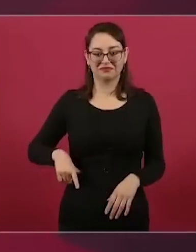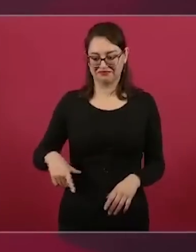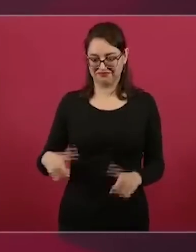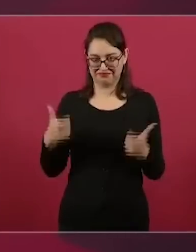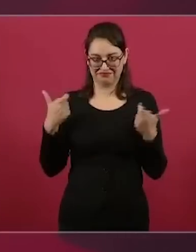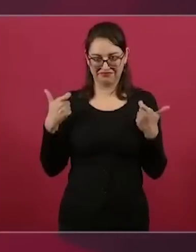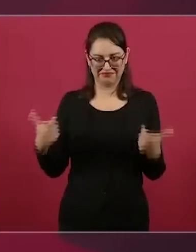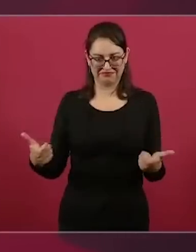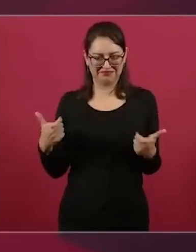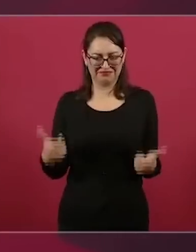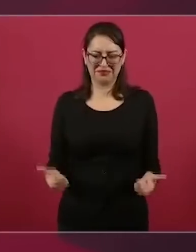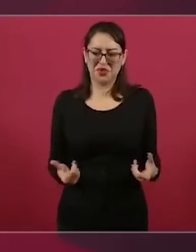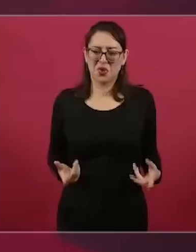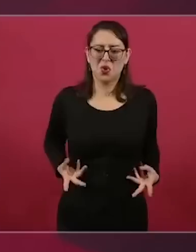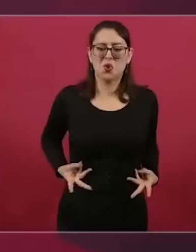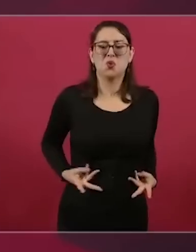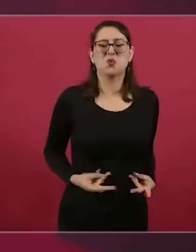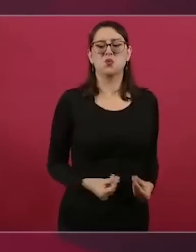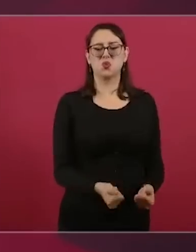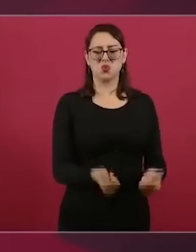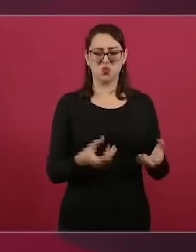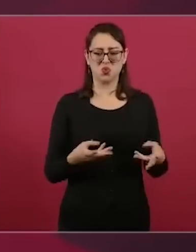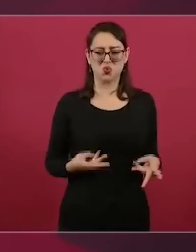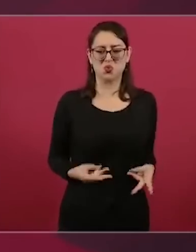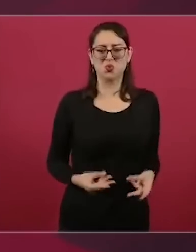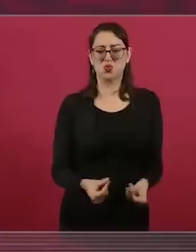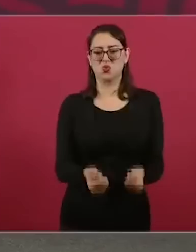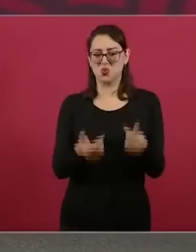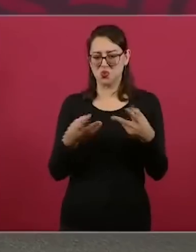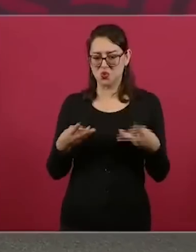de dinero,